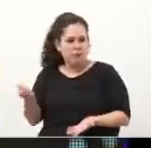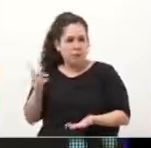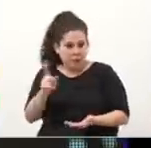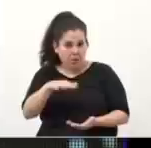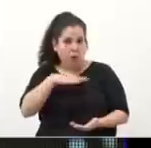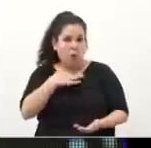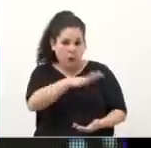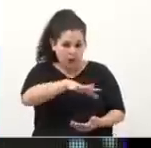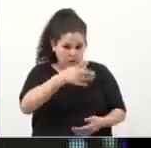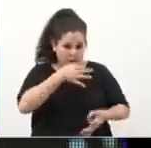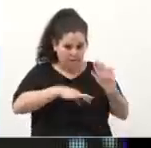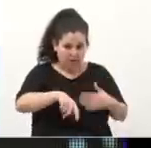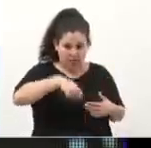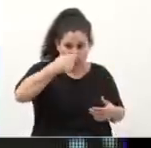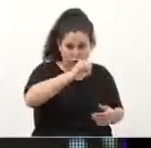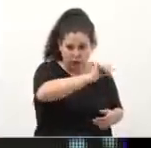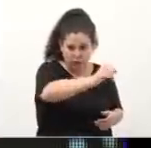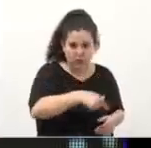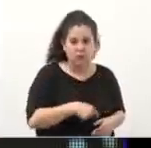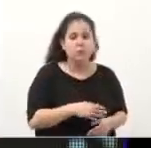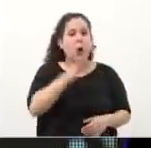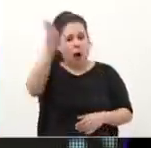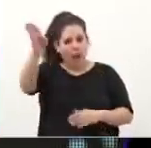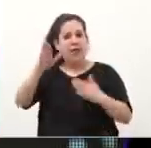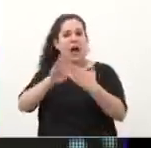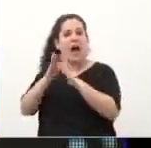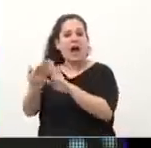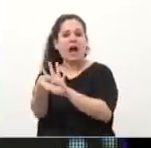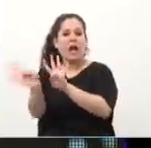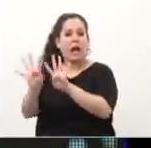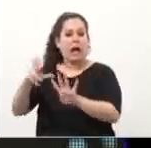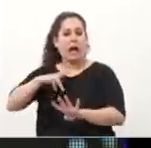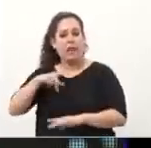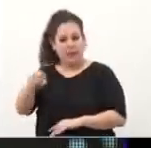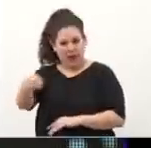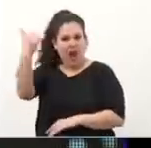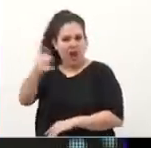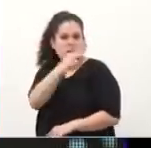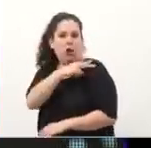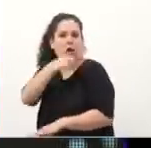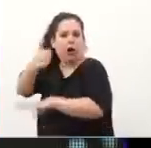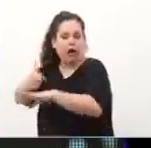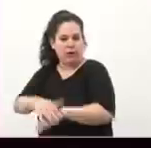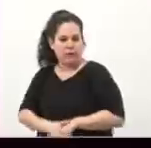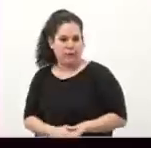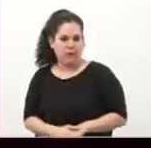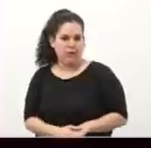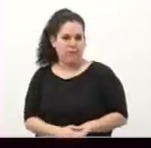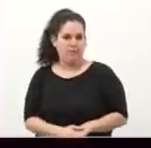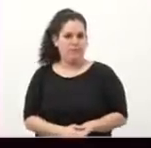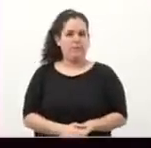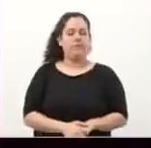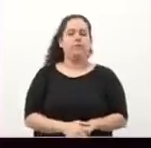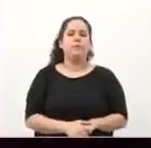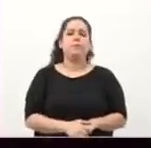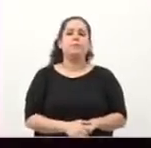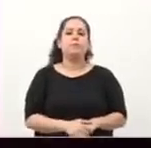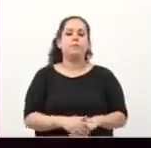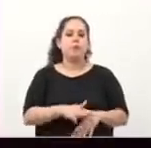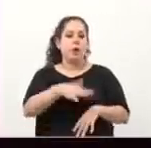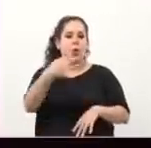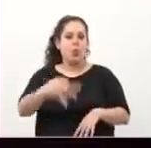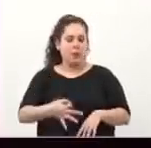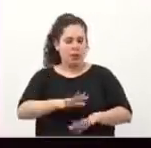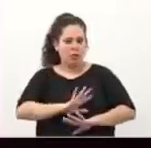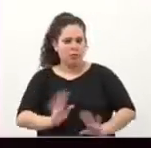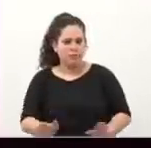droga. Pero ojo, vayamos a los bancos, vayamos a los country, que ahí están los jefes de narcotráfico y no vayamos solamente contra la pobreza. Tiempo cumplido. Le toca